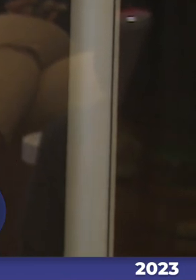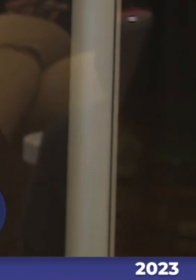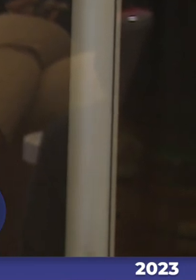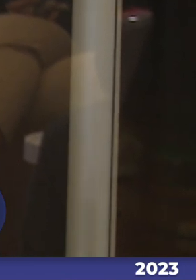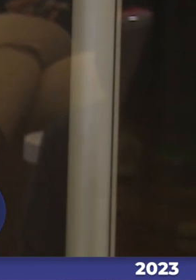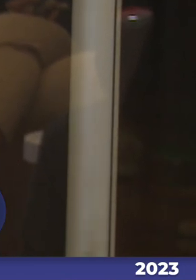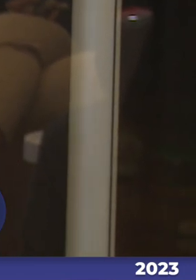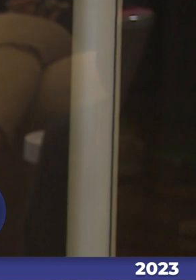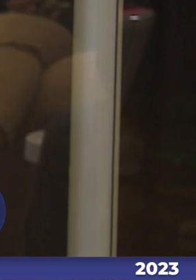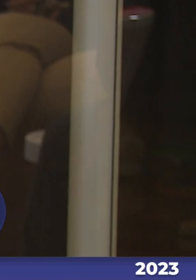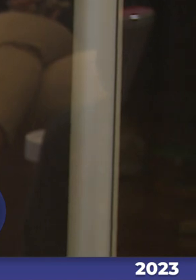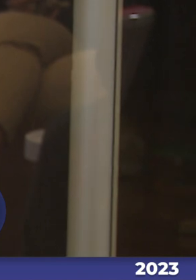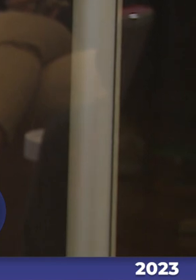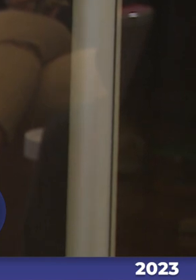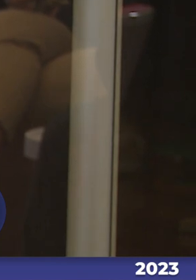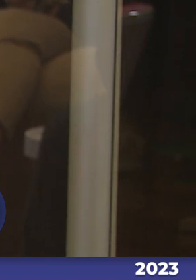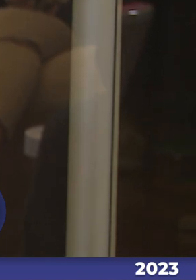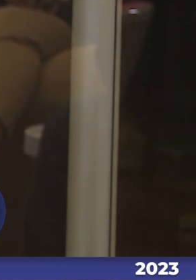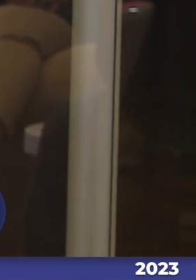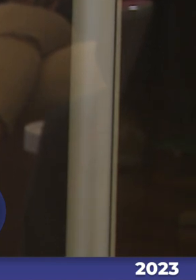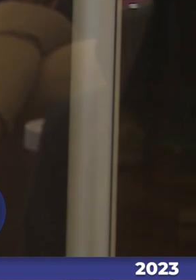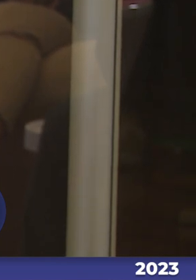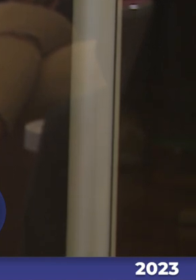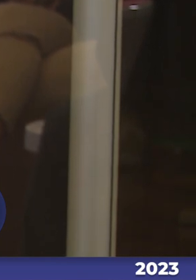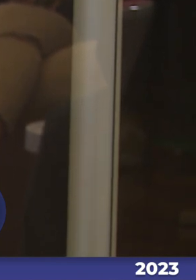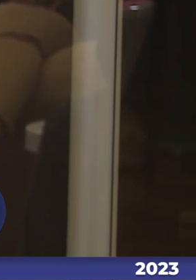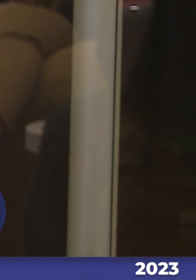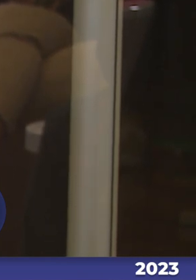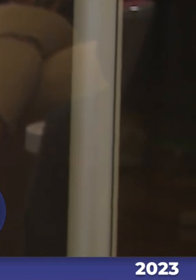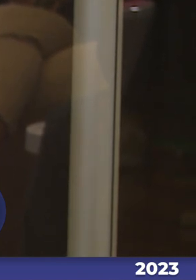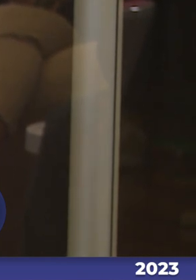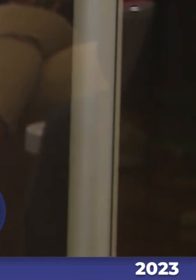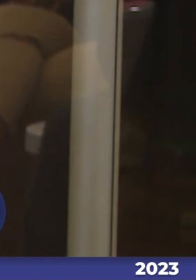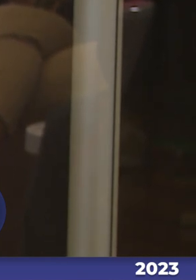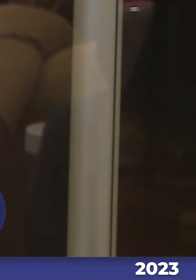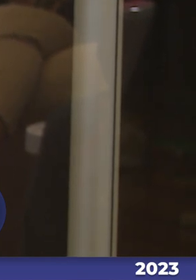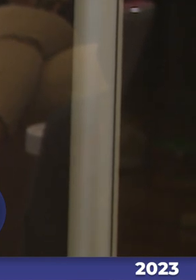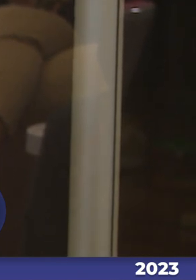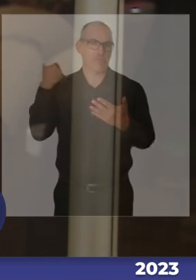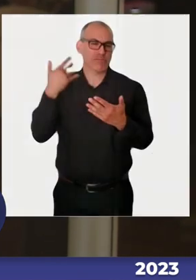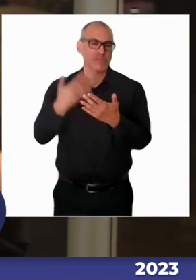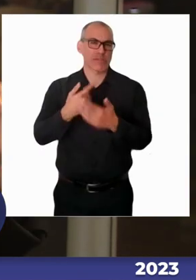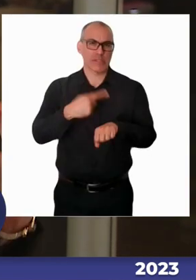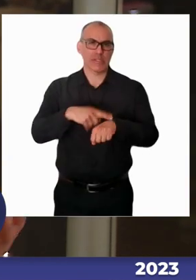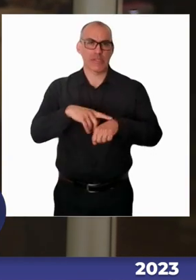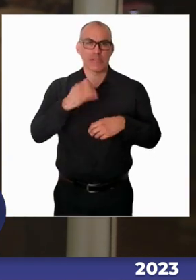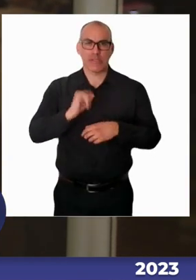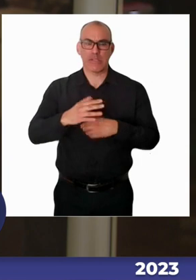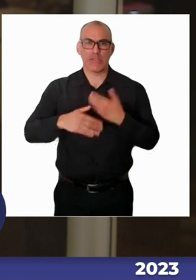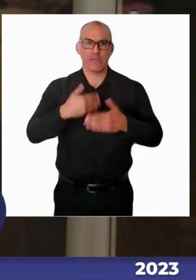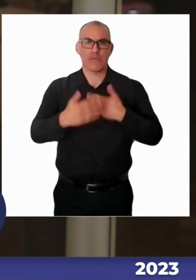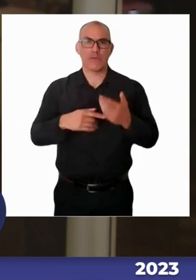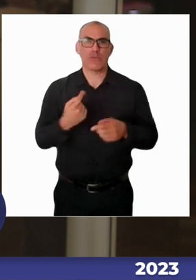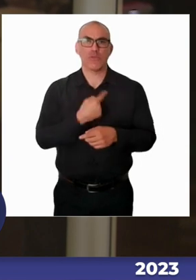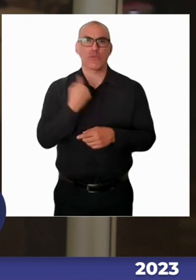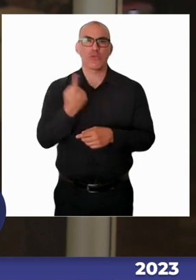Senado, una actividad congreso que ya lleva mucho tiempo, y siempre vamos a tener la mejor disponibilidad a seguir generando encuentros.